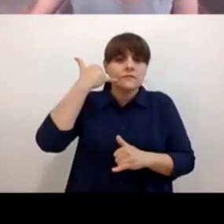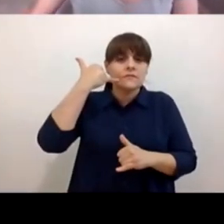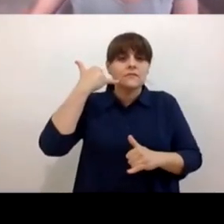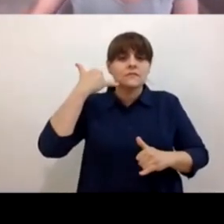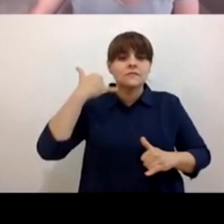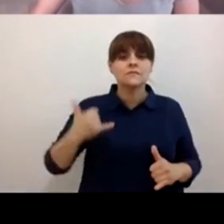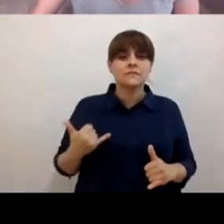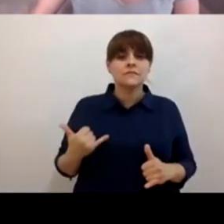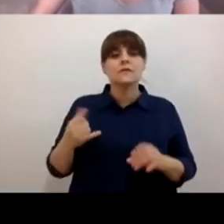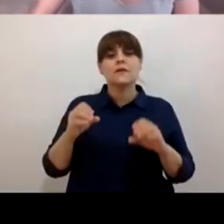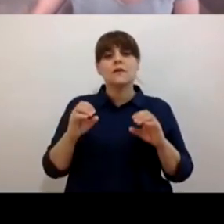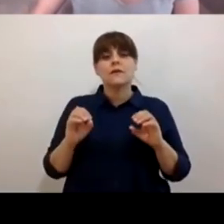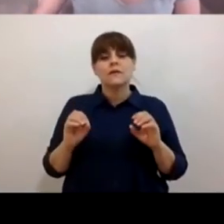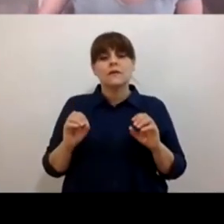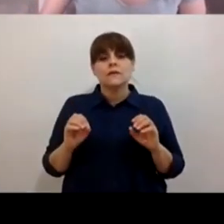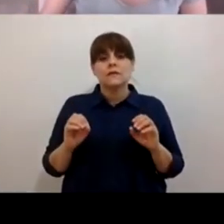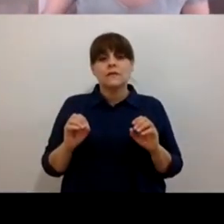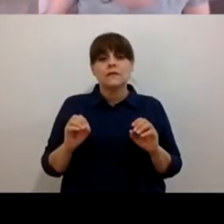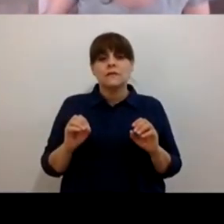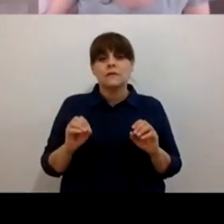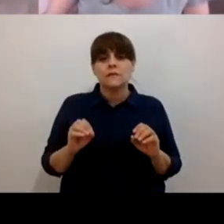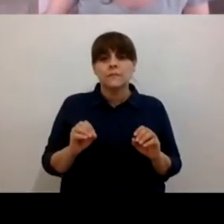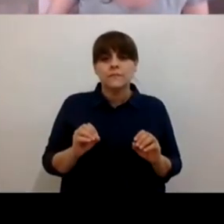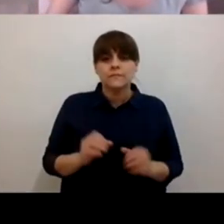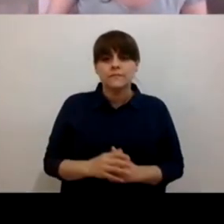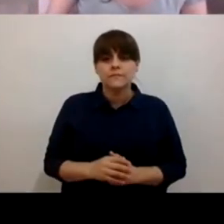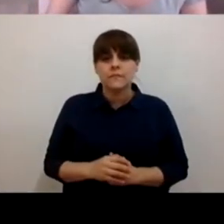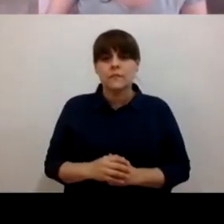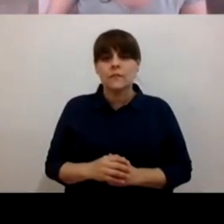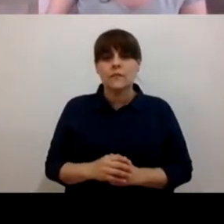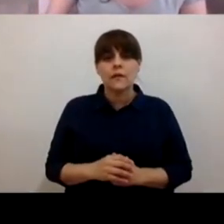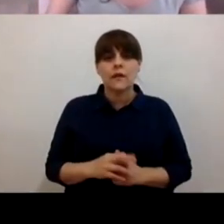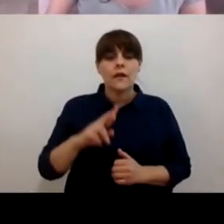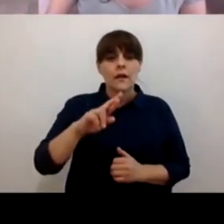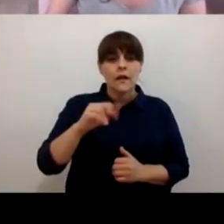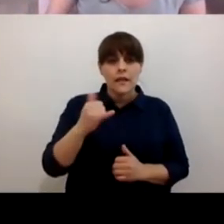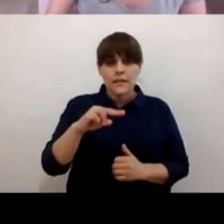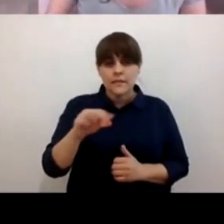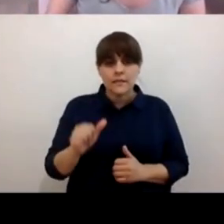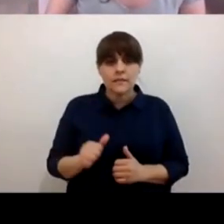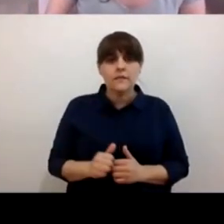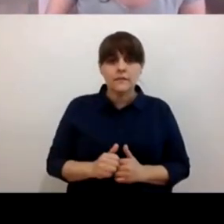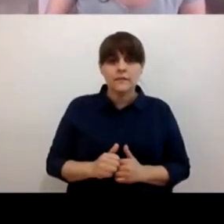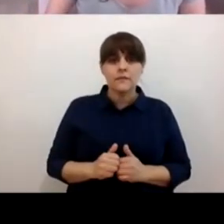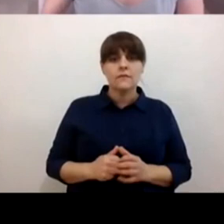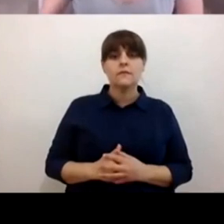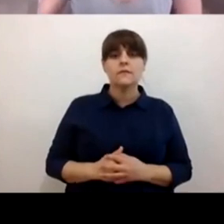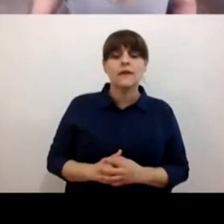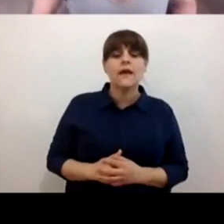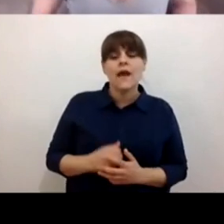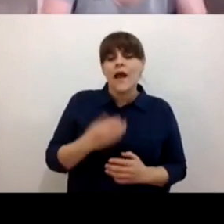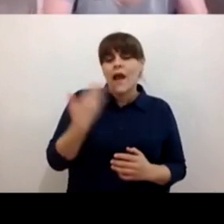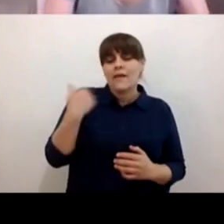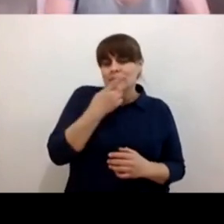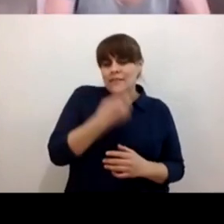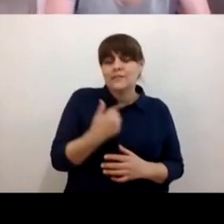mencionaba Reina pues no lo tengo aquí yo quisiera hacer un poquito de énfasis en la relación con